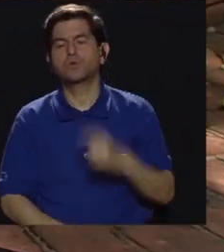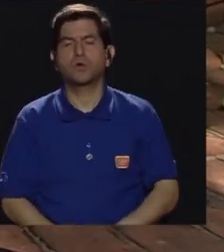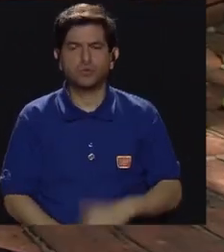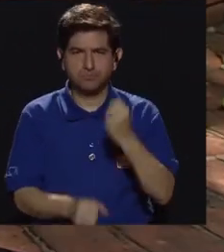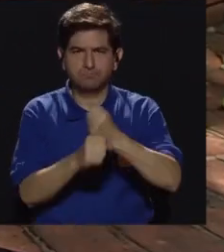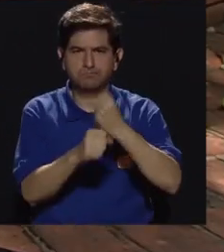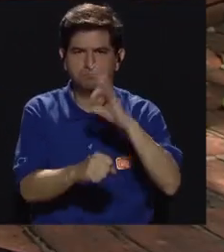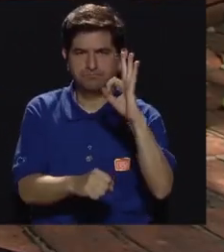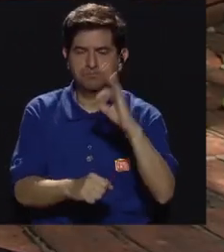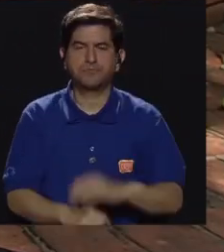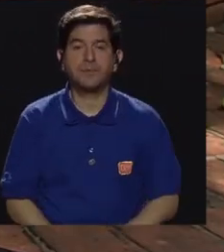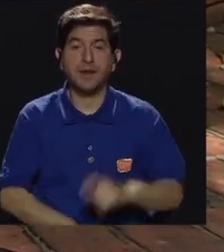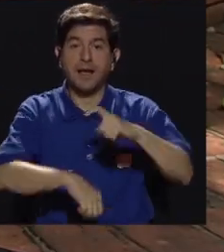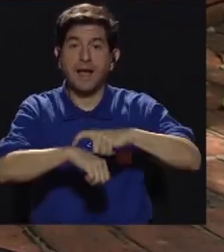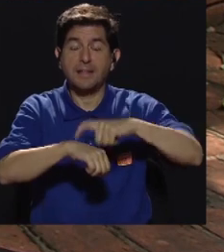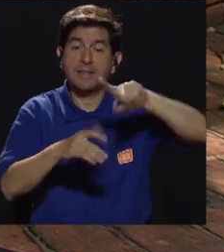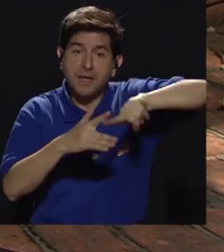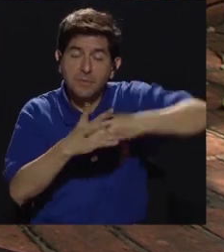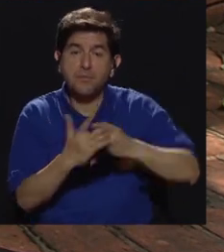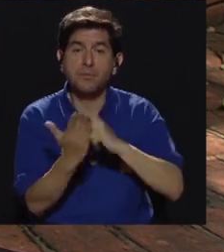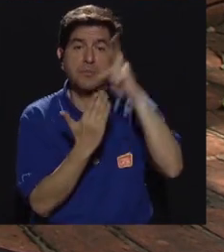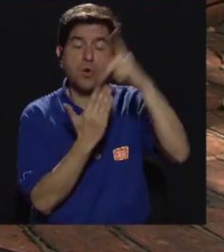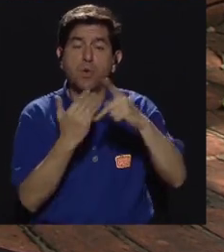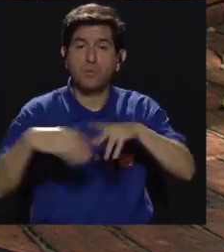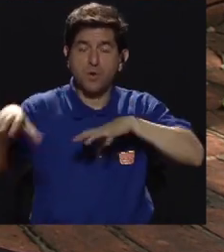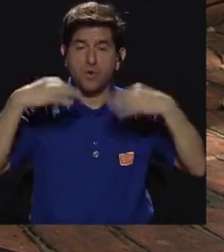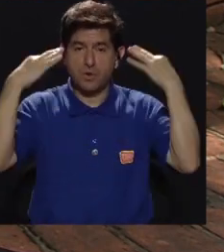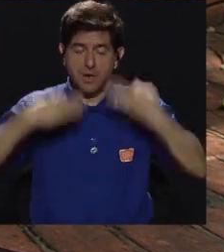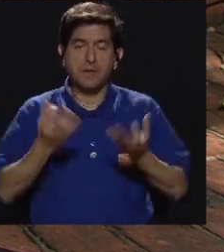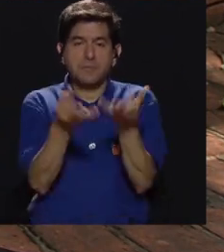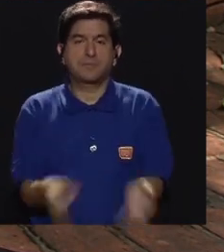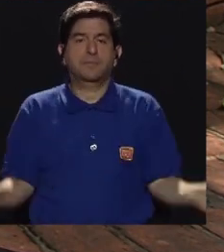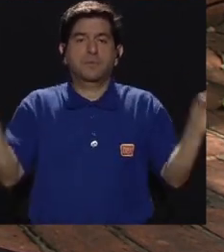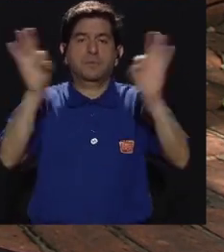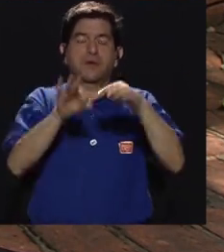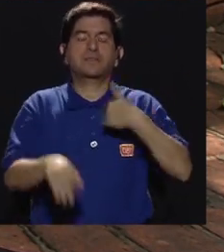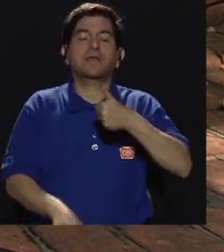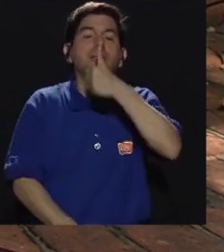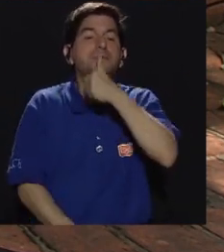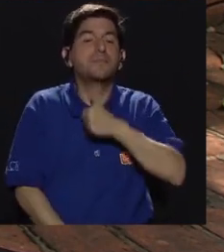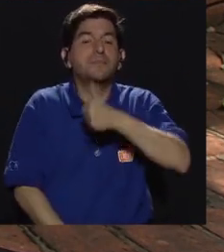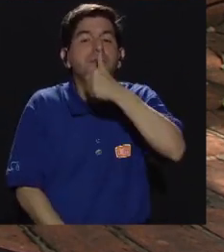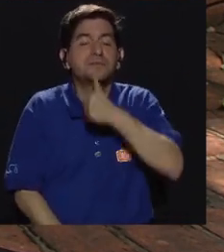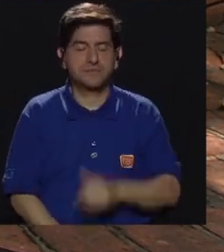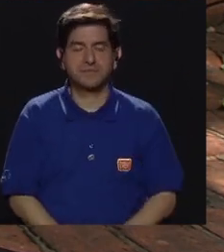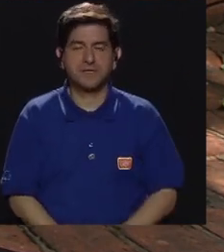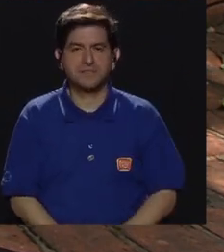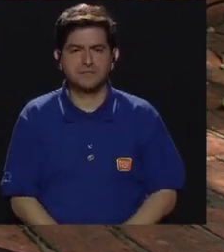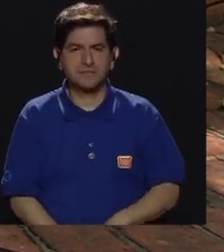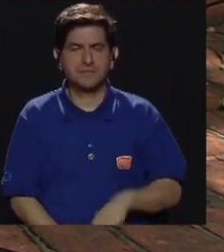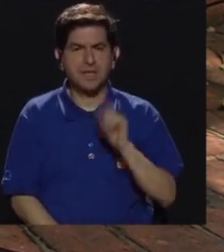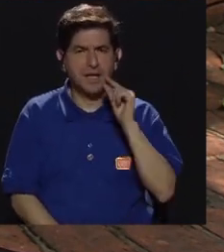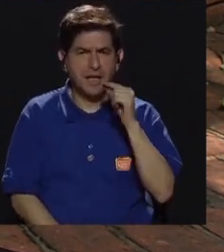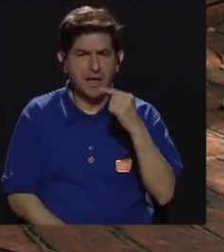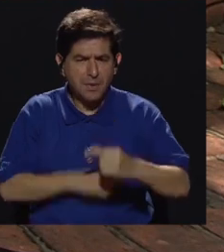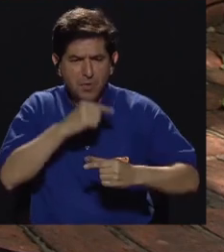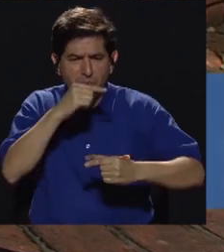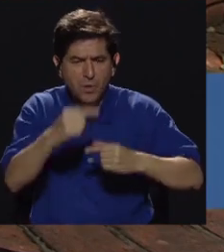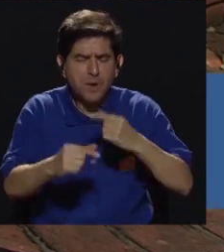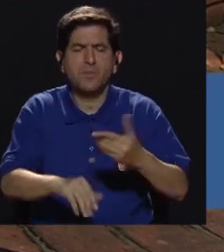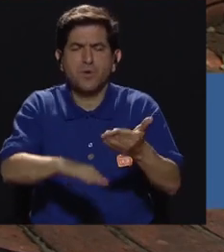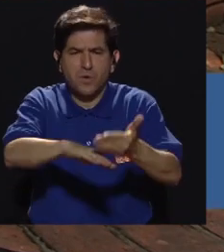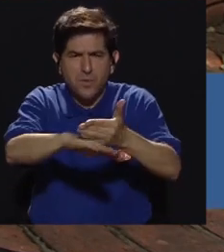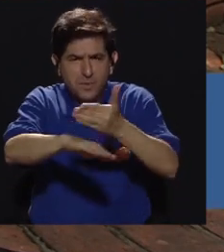A la hora de comenzar un programa de ejercicio es muy importante tener paciencia, realizar un esfuerzo moderado e ir aumentando las cargas